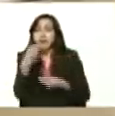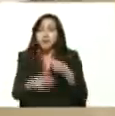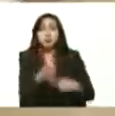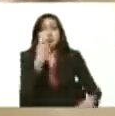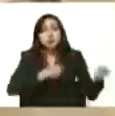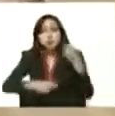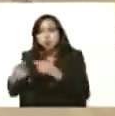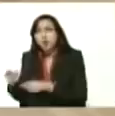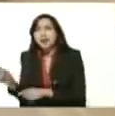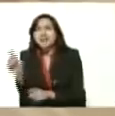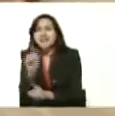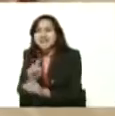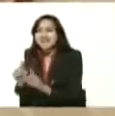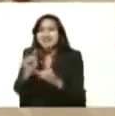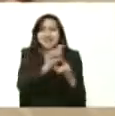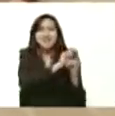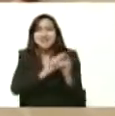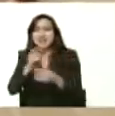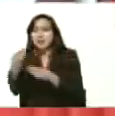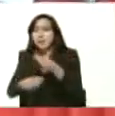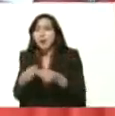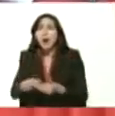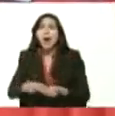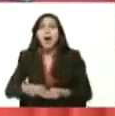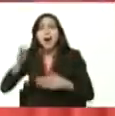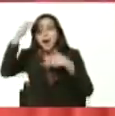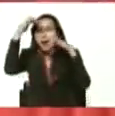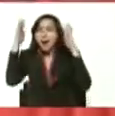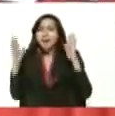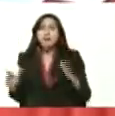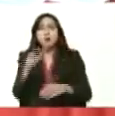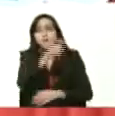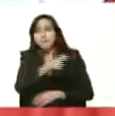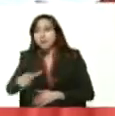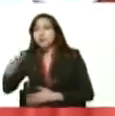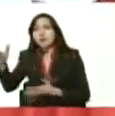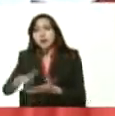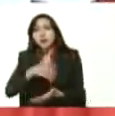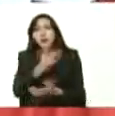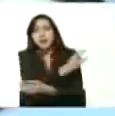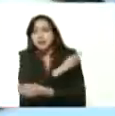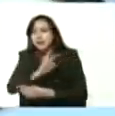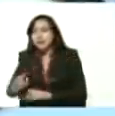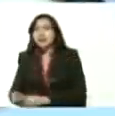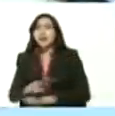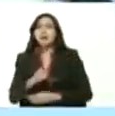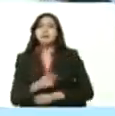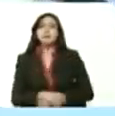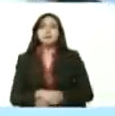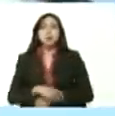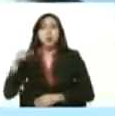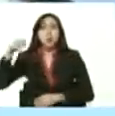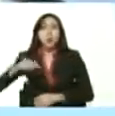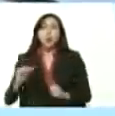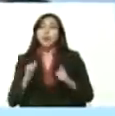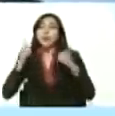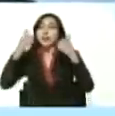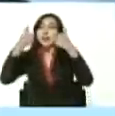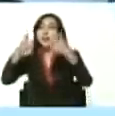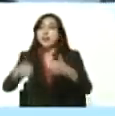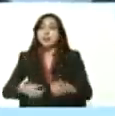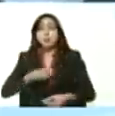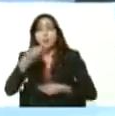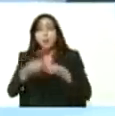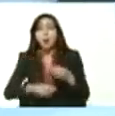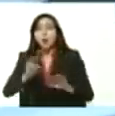fertilizantes atendiendo más de 5 mil productores el día de hoy estamos dando inicio a las